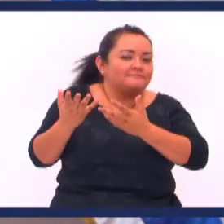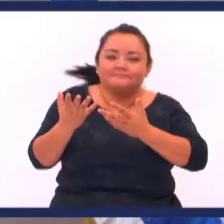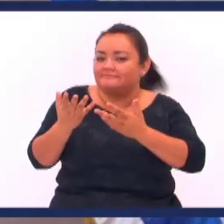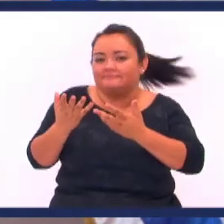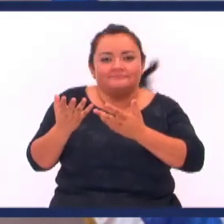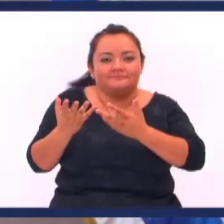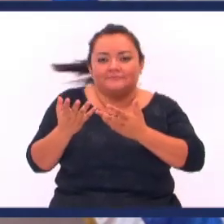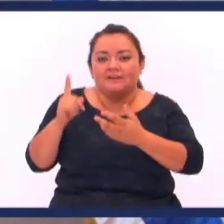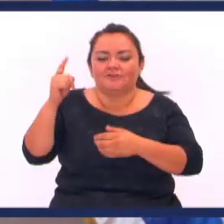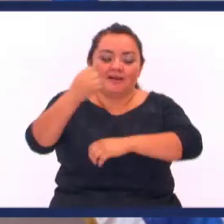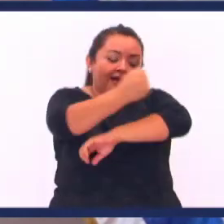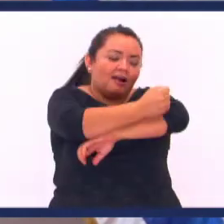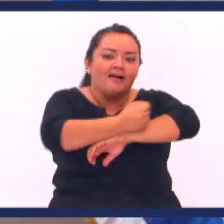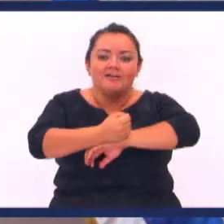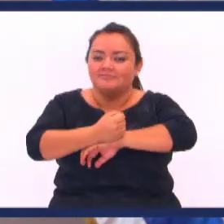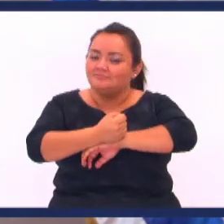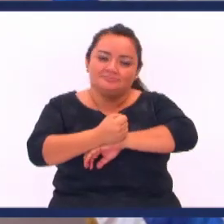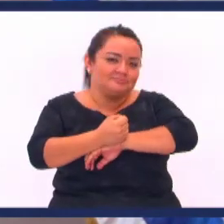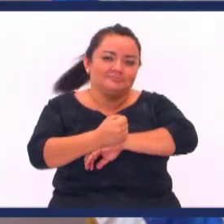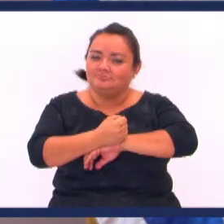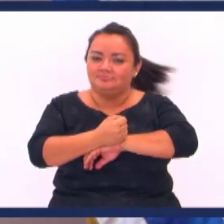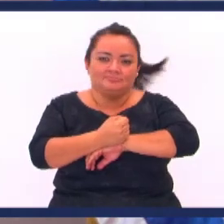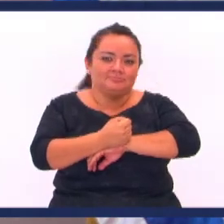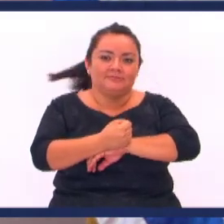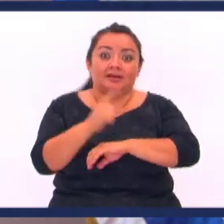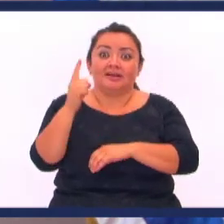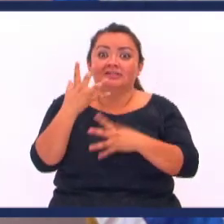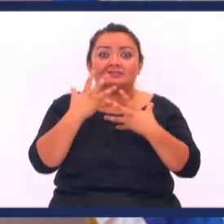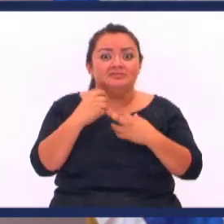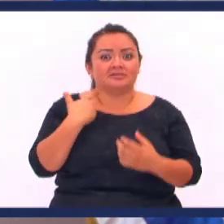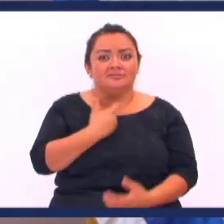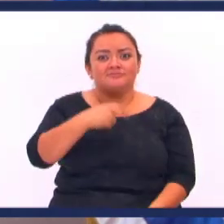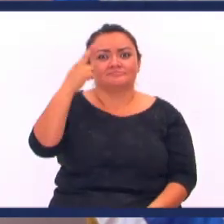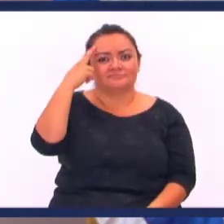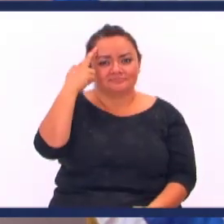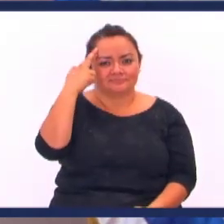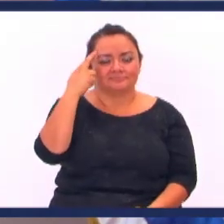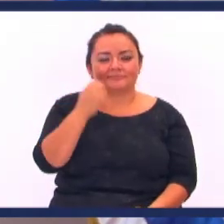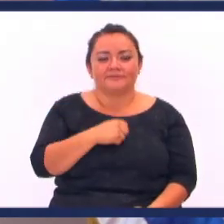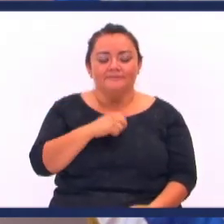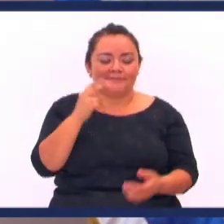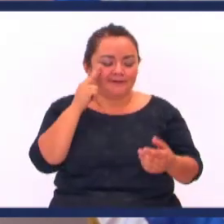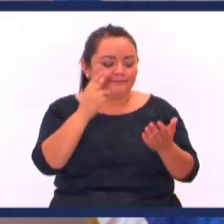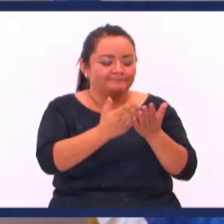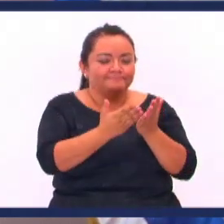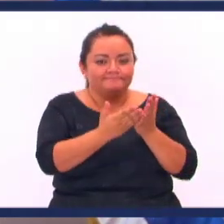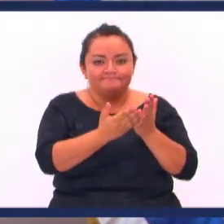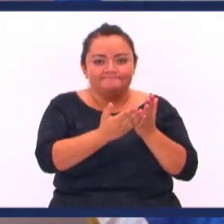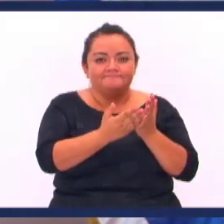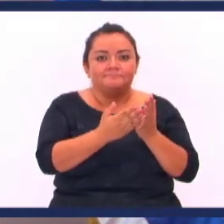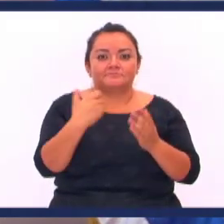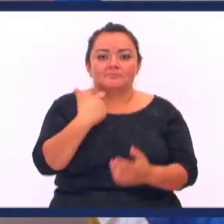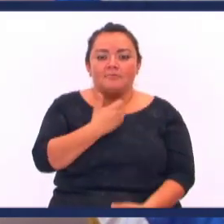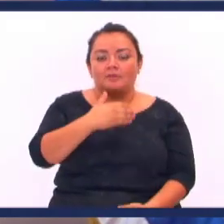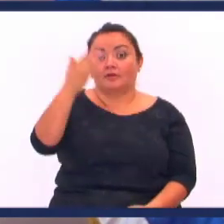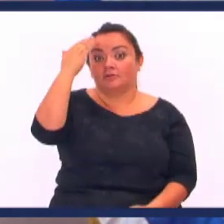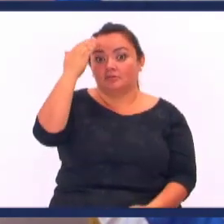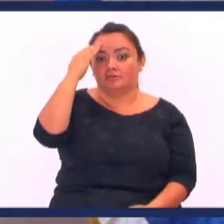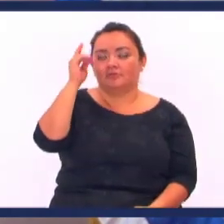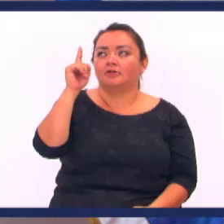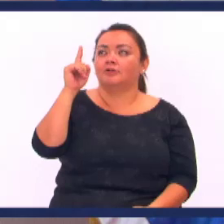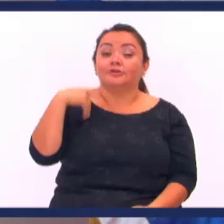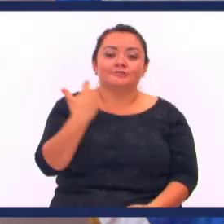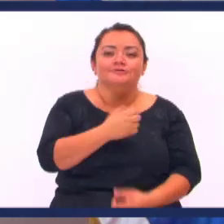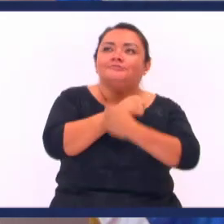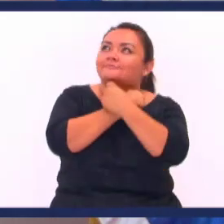¿Querrá Dios Sacrificios de nosotros? No ¿Qué quiere? Conciencia Pero leamos Romanos 8.28 Y dice Y sabemos que a los que aman